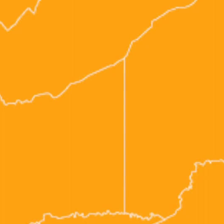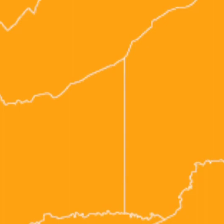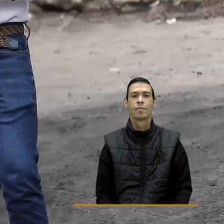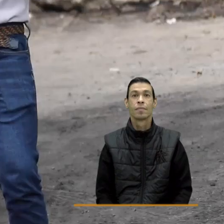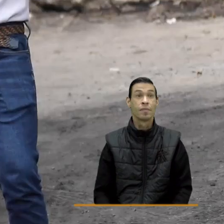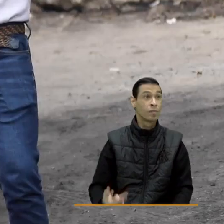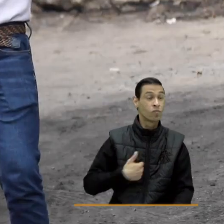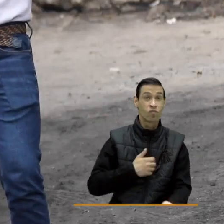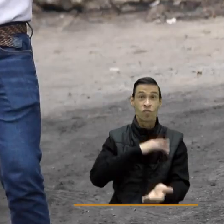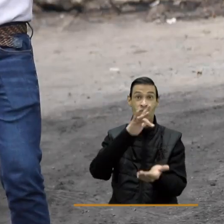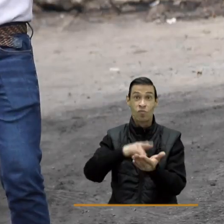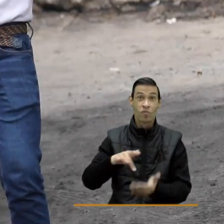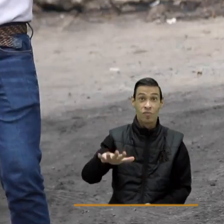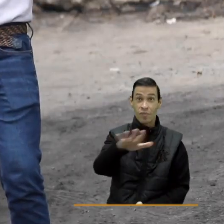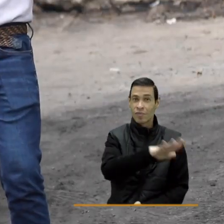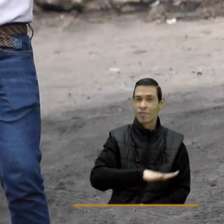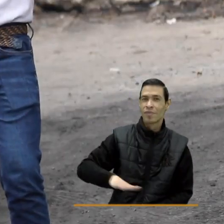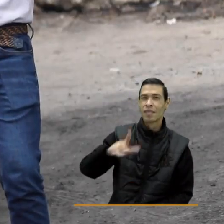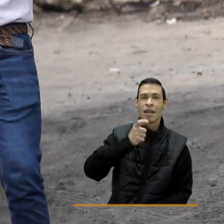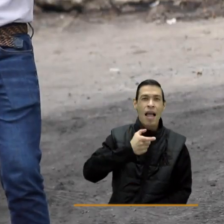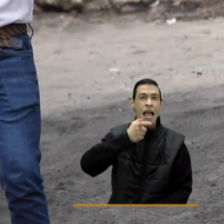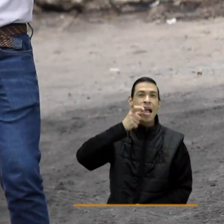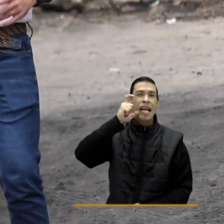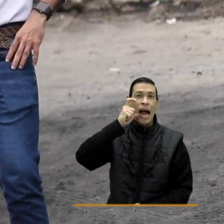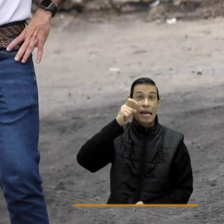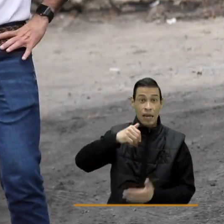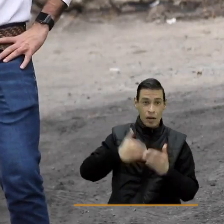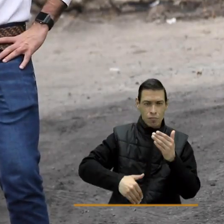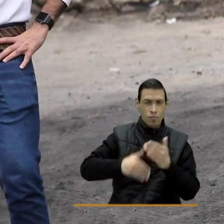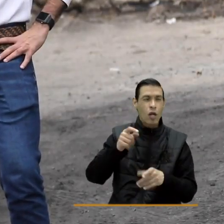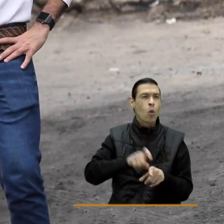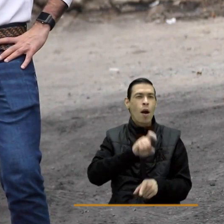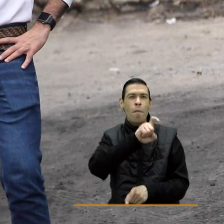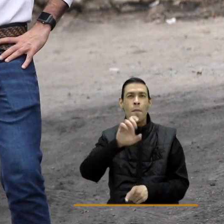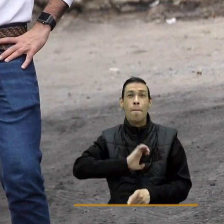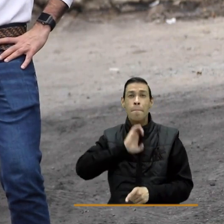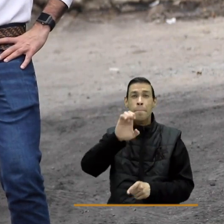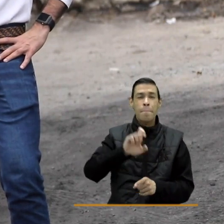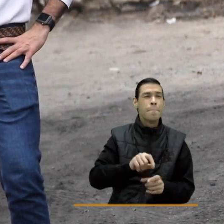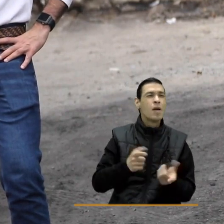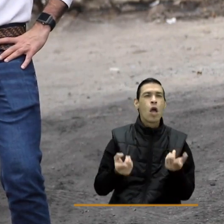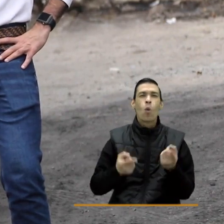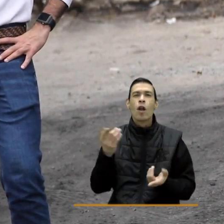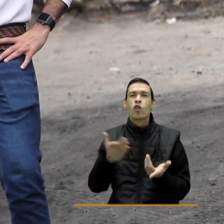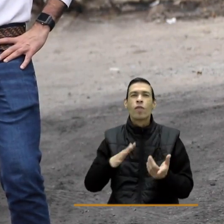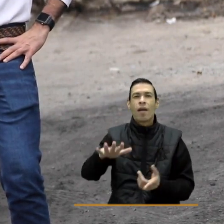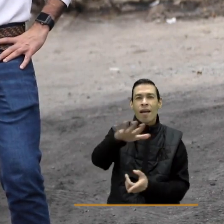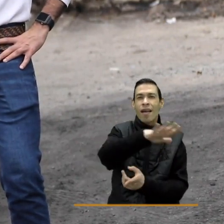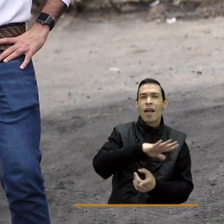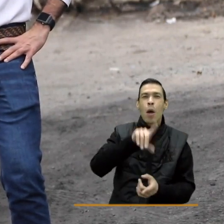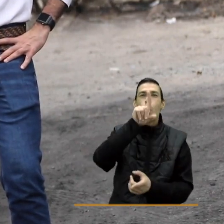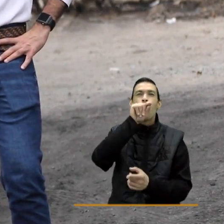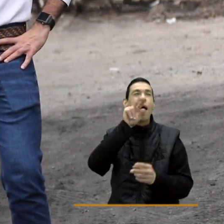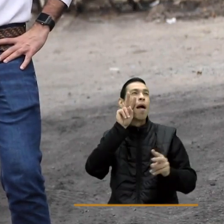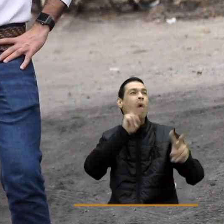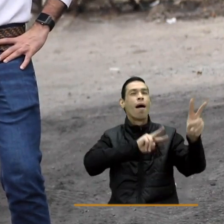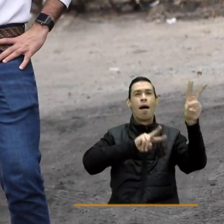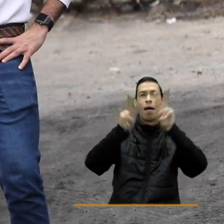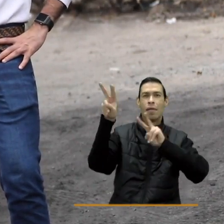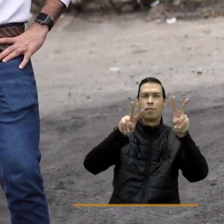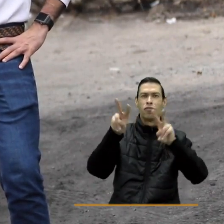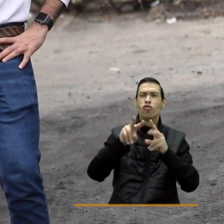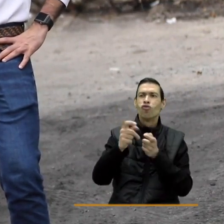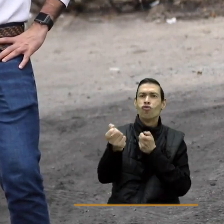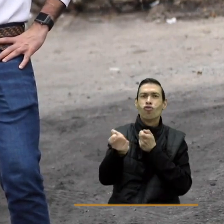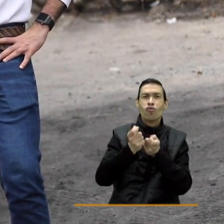Yo me encuentro en el departamento de Caldas y hoy emprendemos un viaje a un santuario de aves y de páramo a escasos